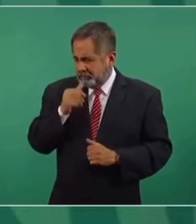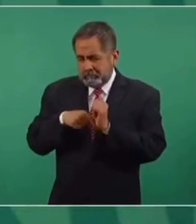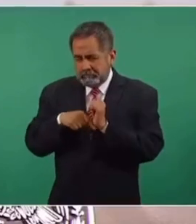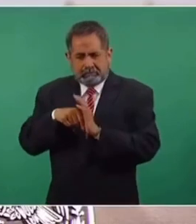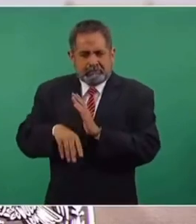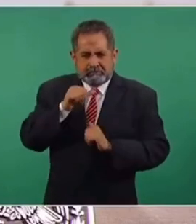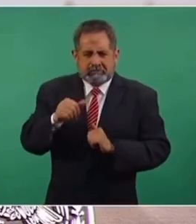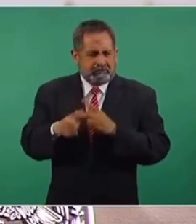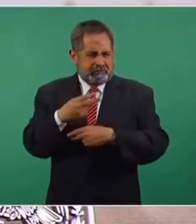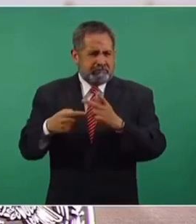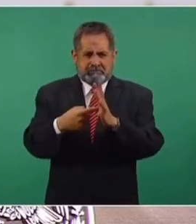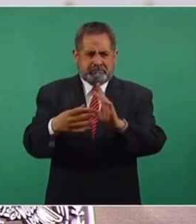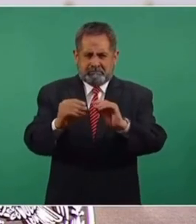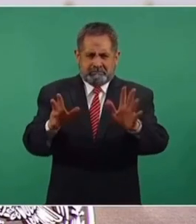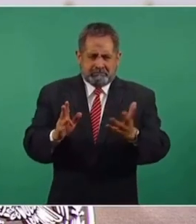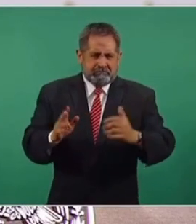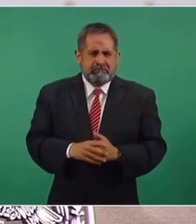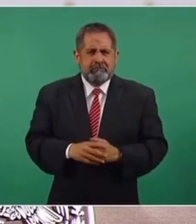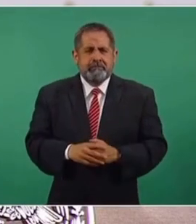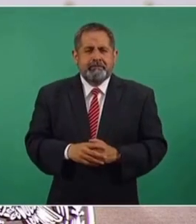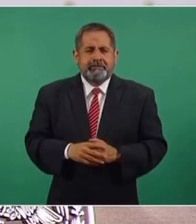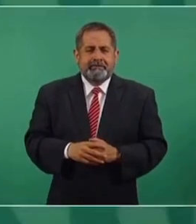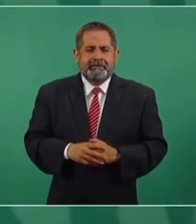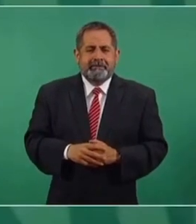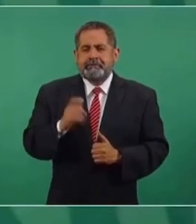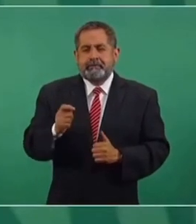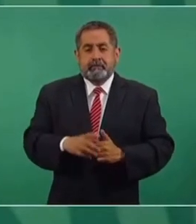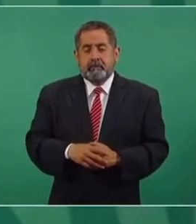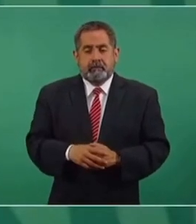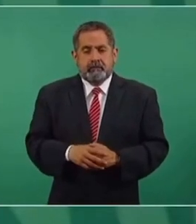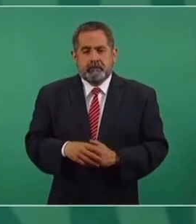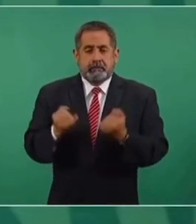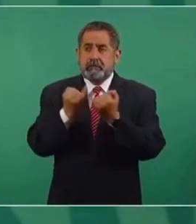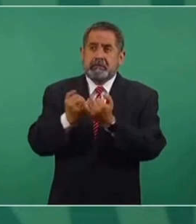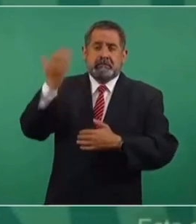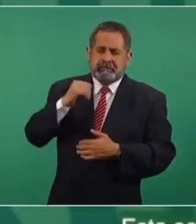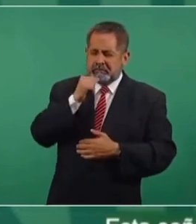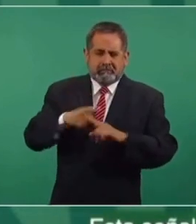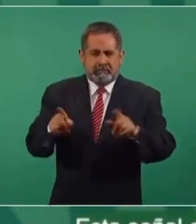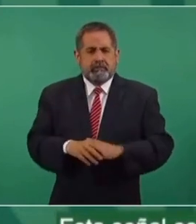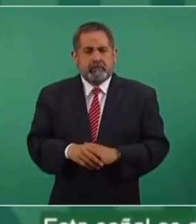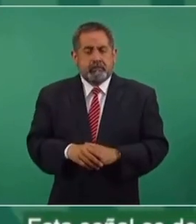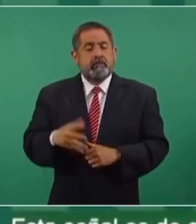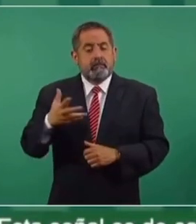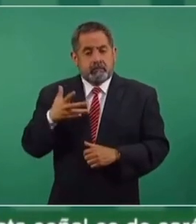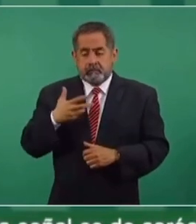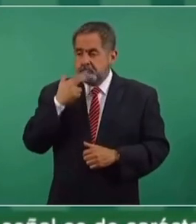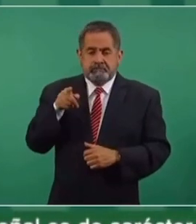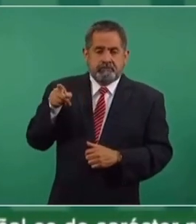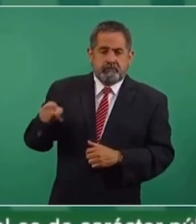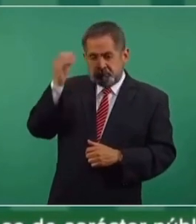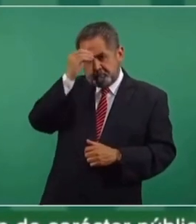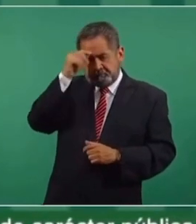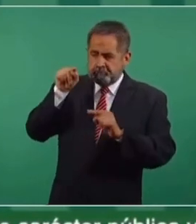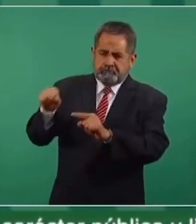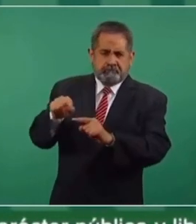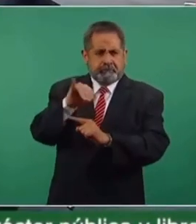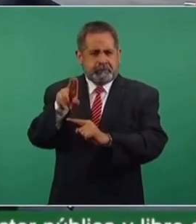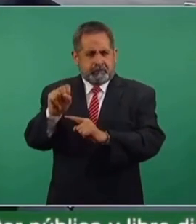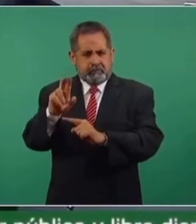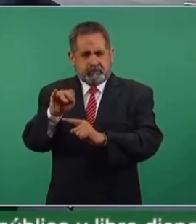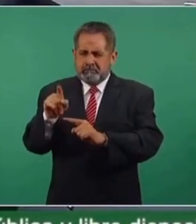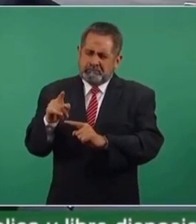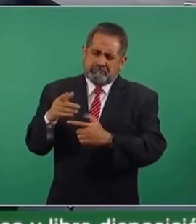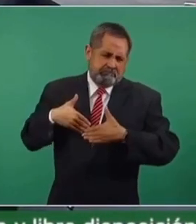nada que esconder. O sea, somos iguales y tengo la mejor opinión de Jesús